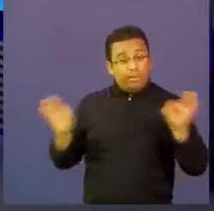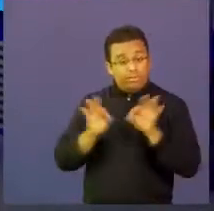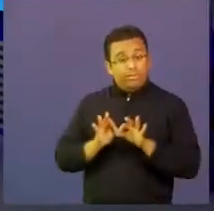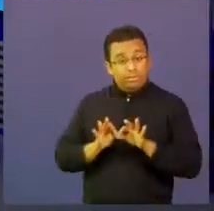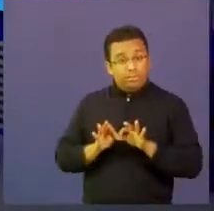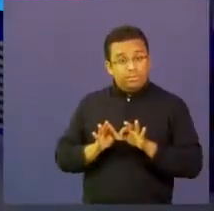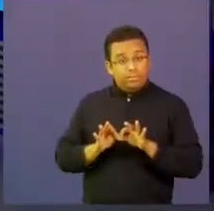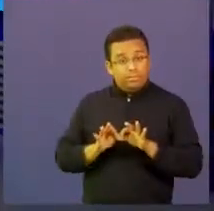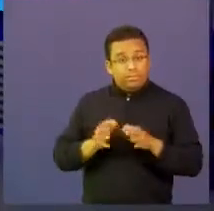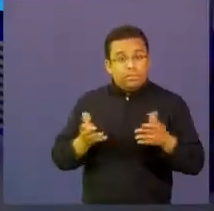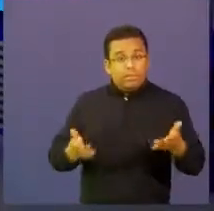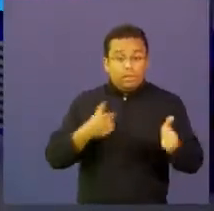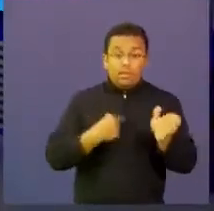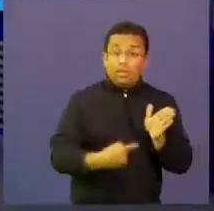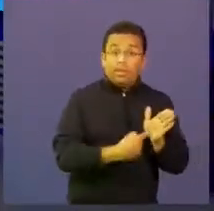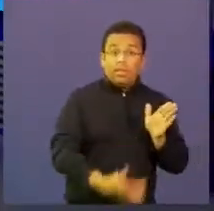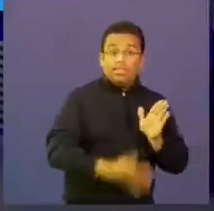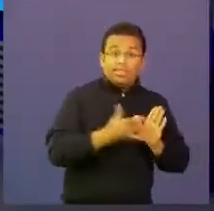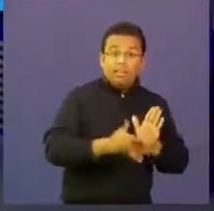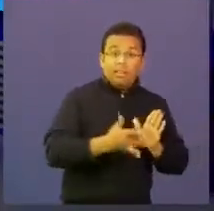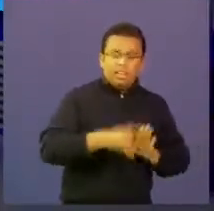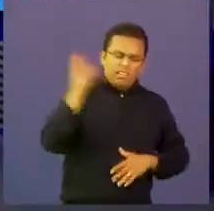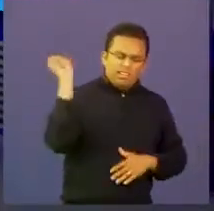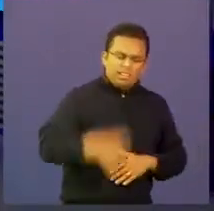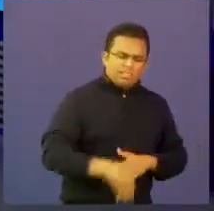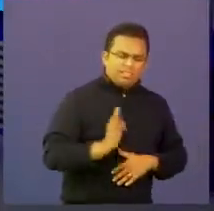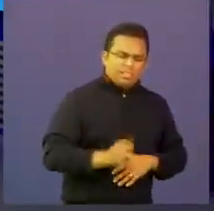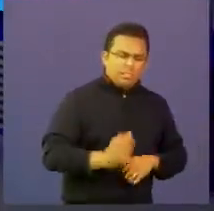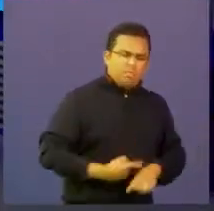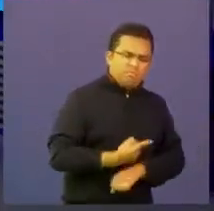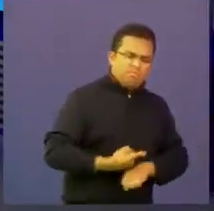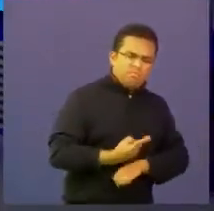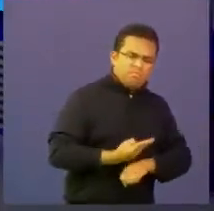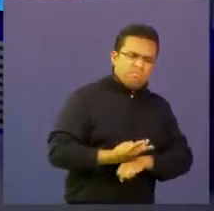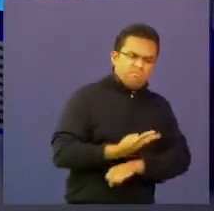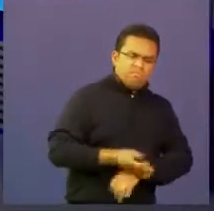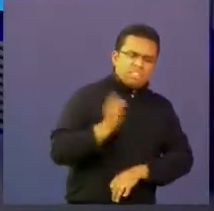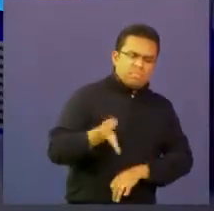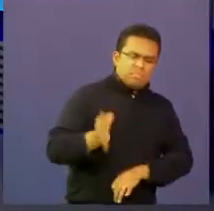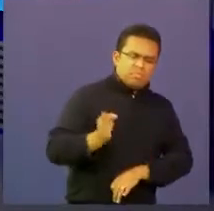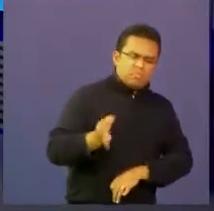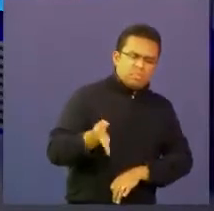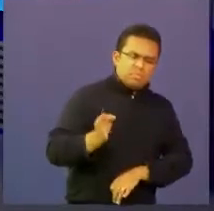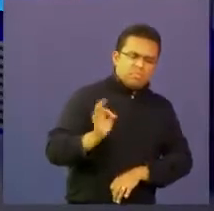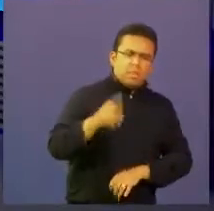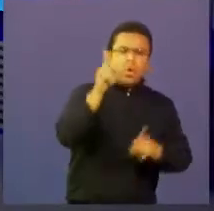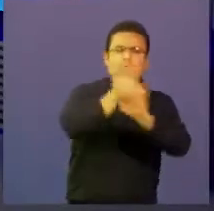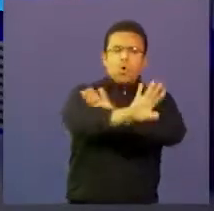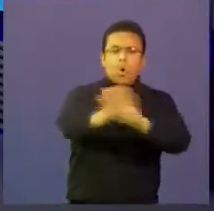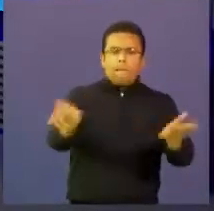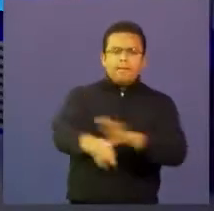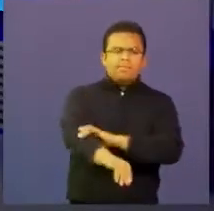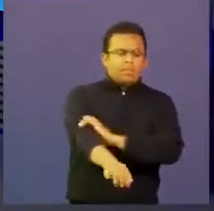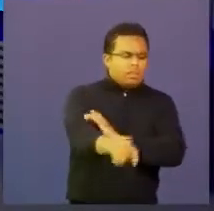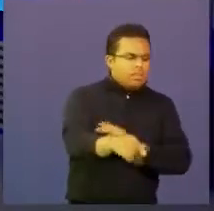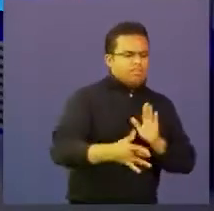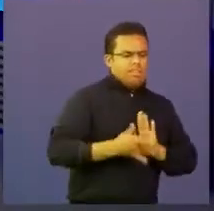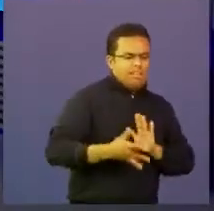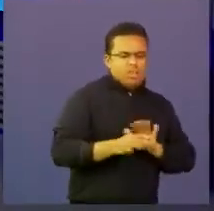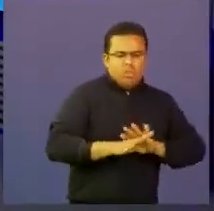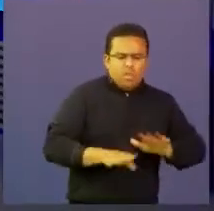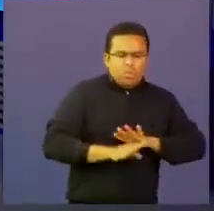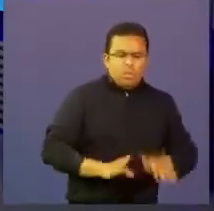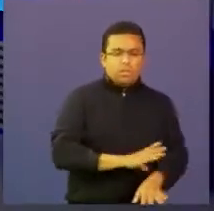estamos diciendo que las tabletas se deben usar las 24 horas de clase y que es la única herramienta. Es muy importante que los